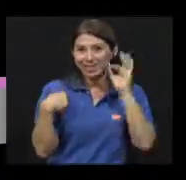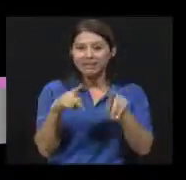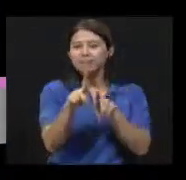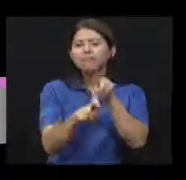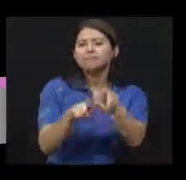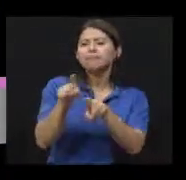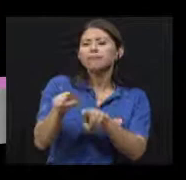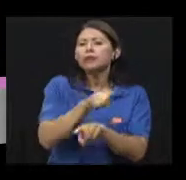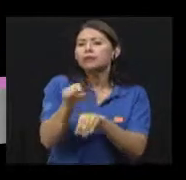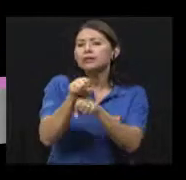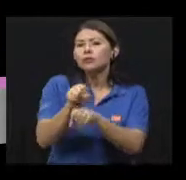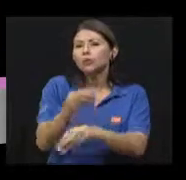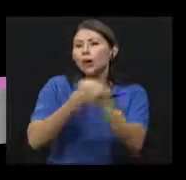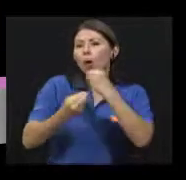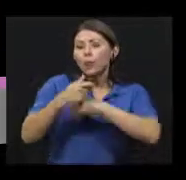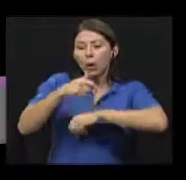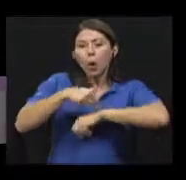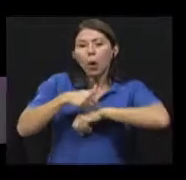comer a la hora de la merienda.